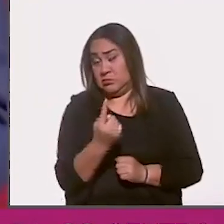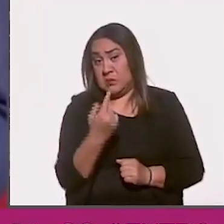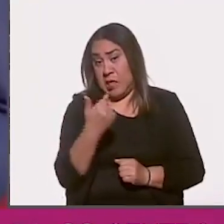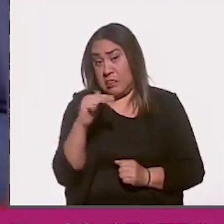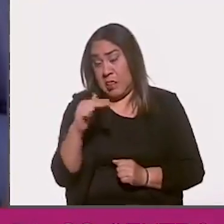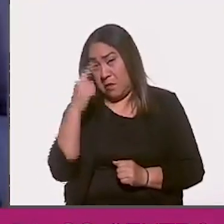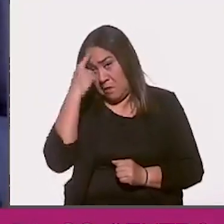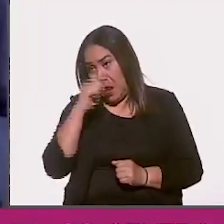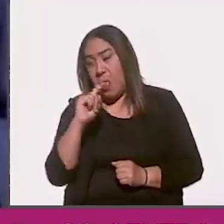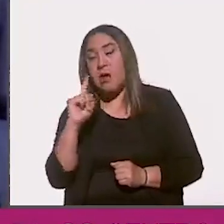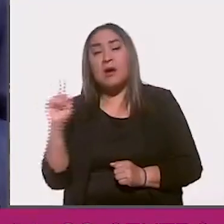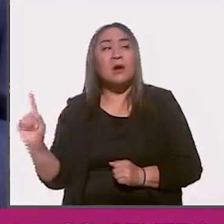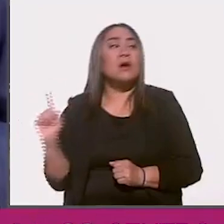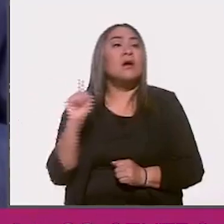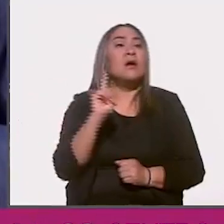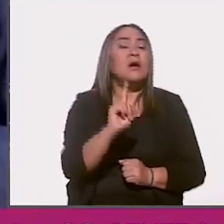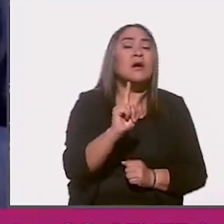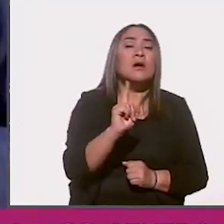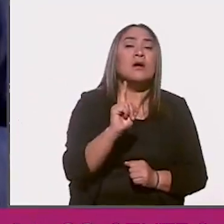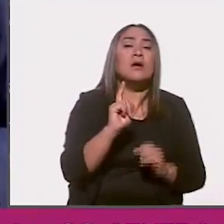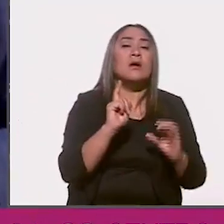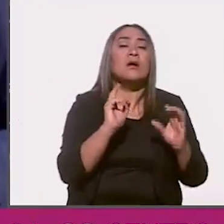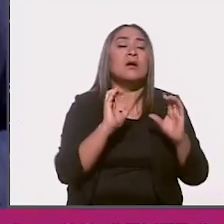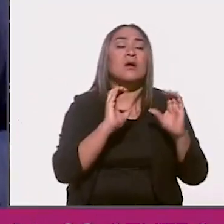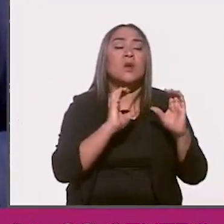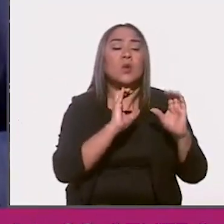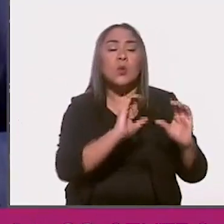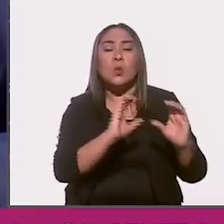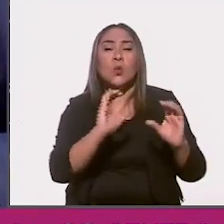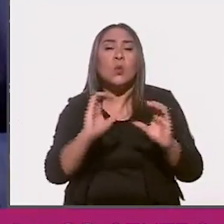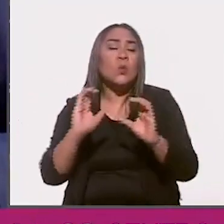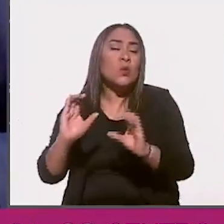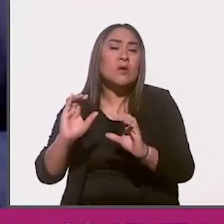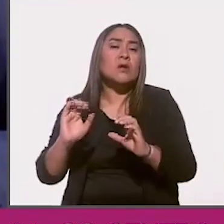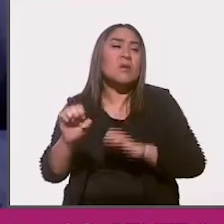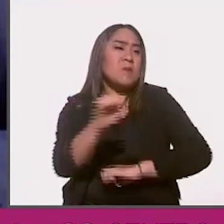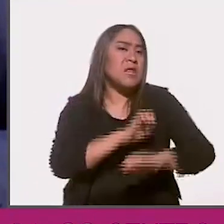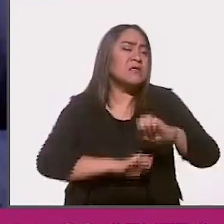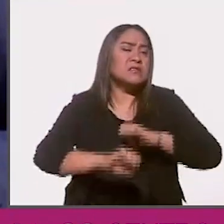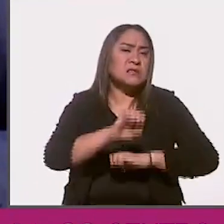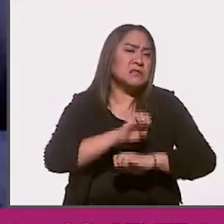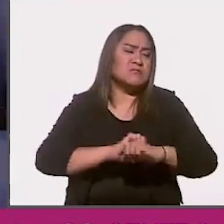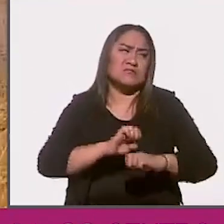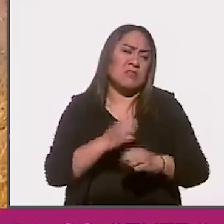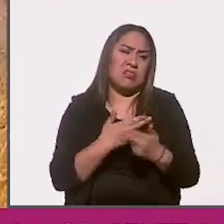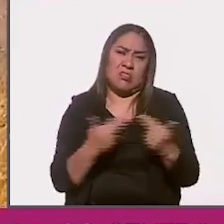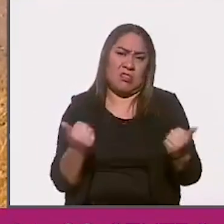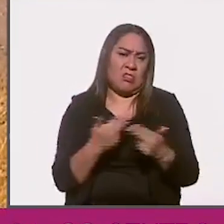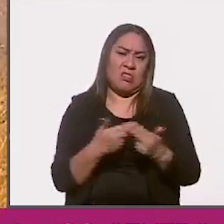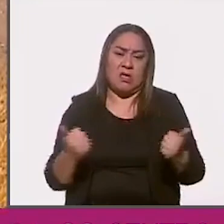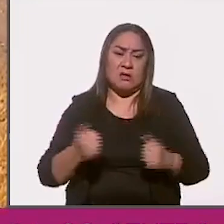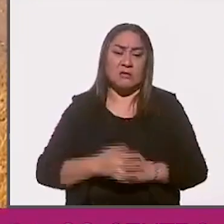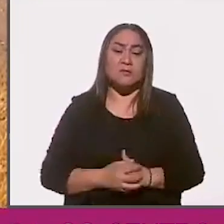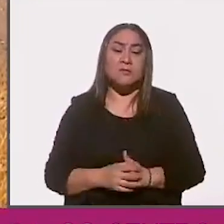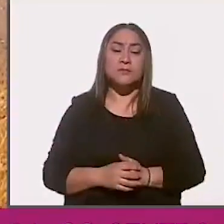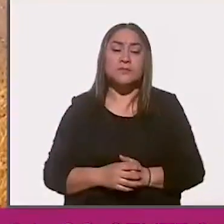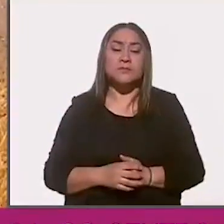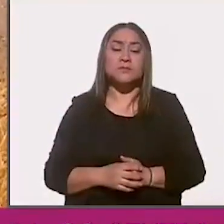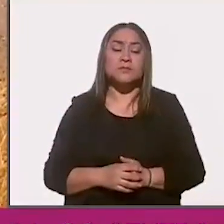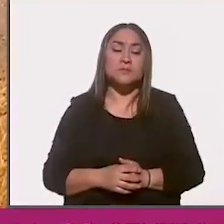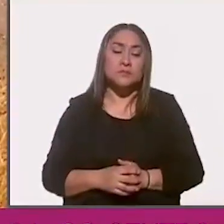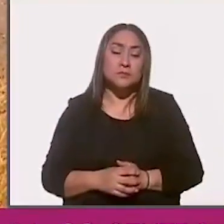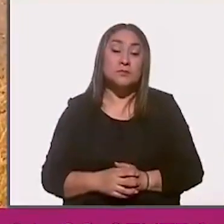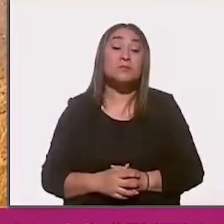guardia para proteger intereses creados. Y